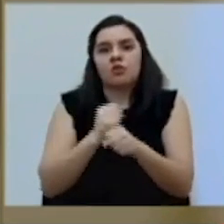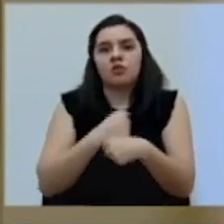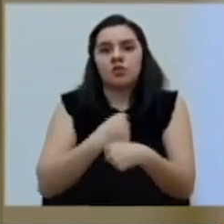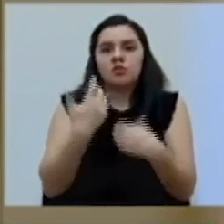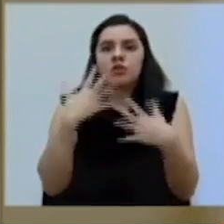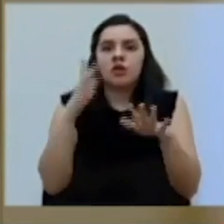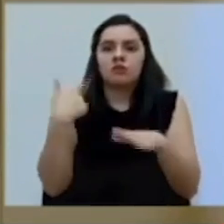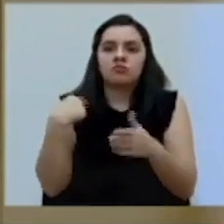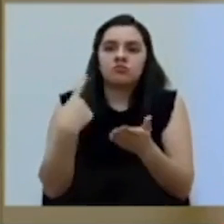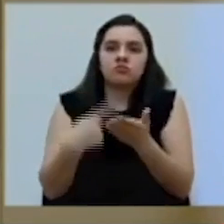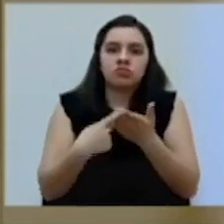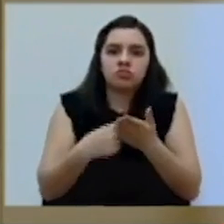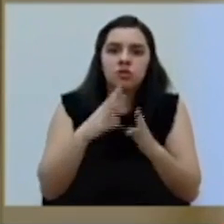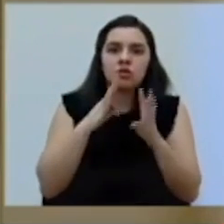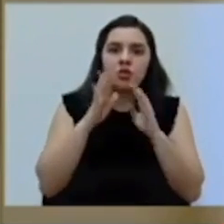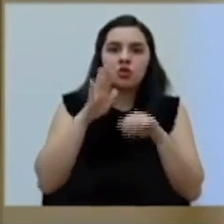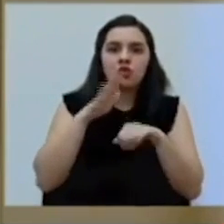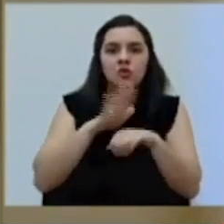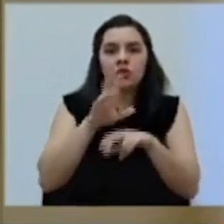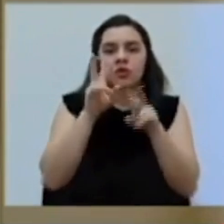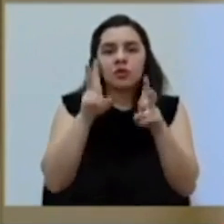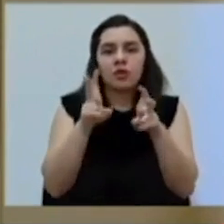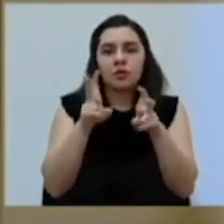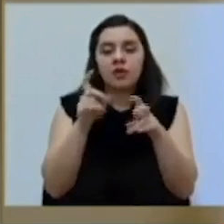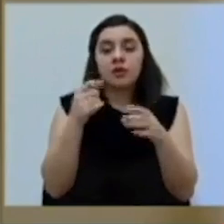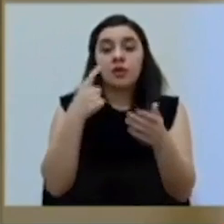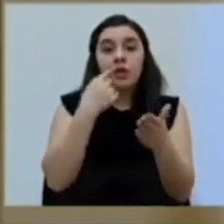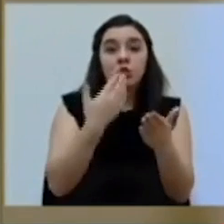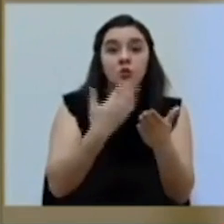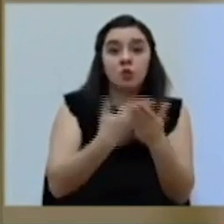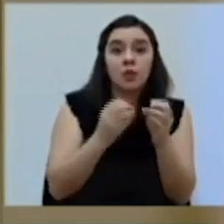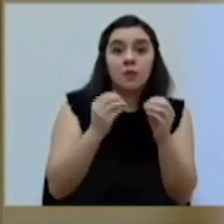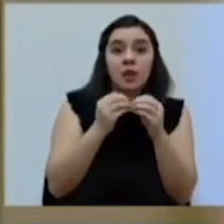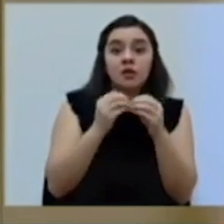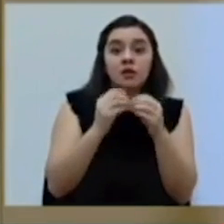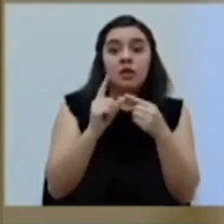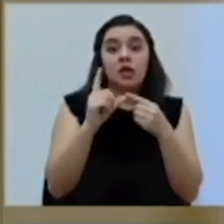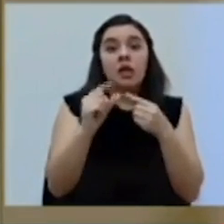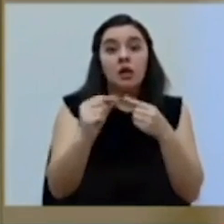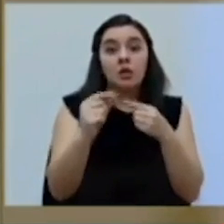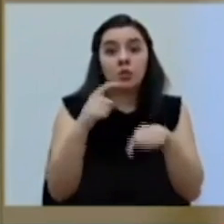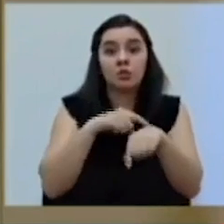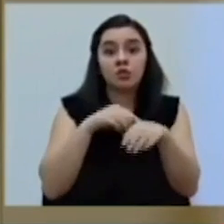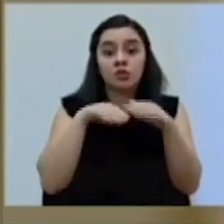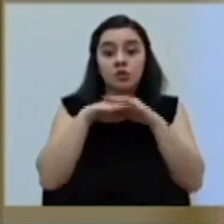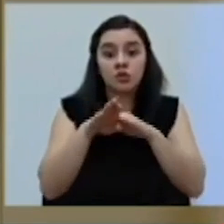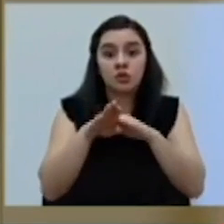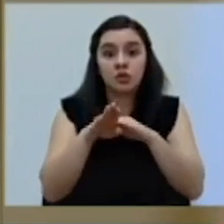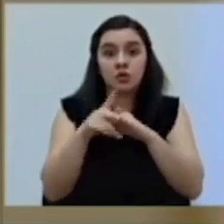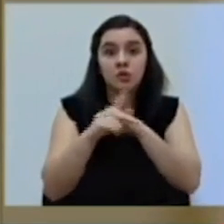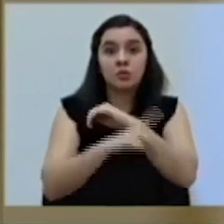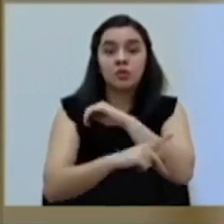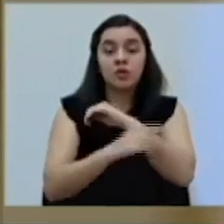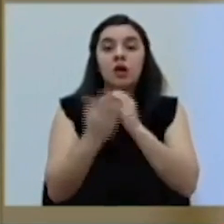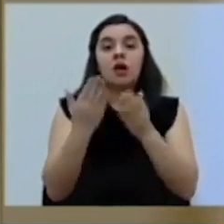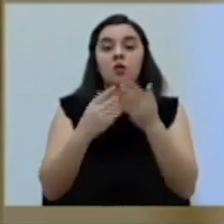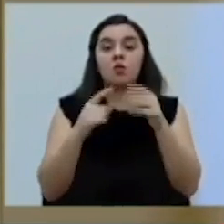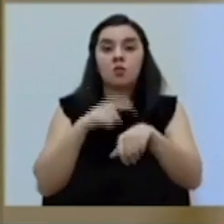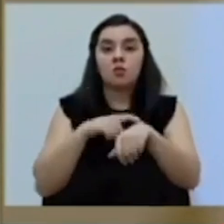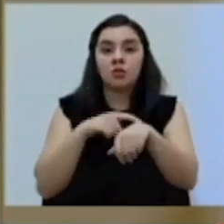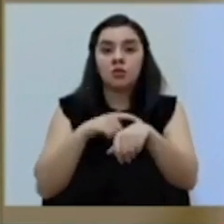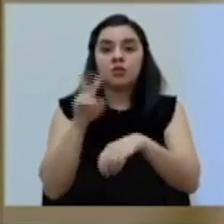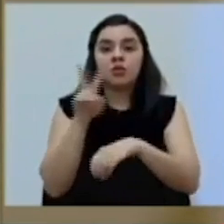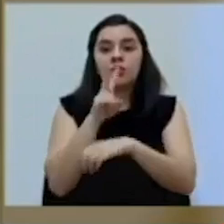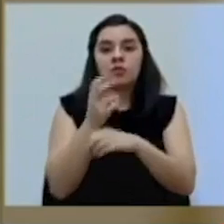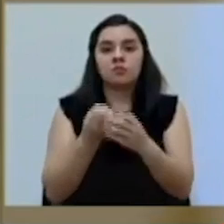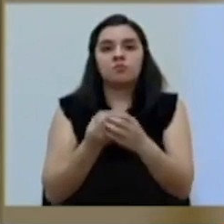hablado mucho de que las pruebas, pues, entre más lejanas al momento de ingreso, pues, hay más probabilidades de que en algún momento el virus se